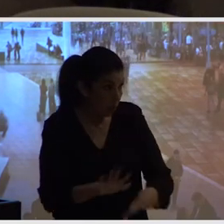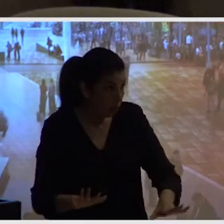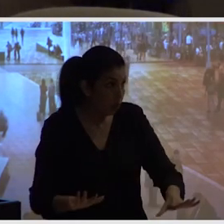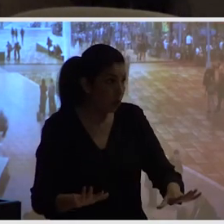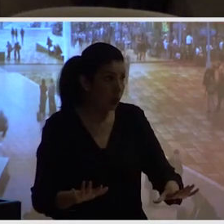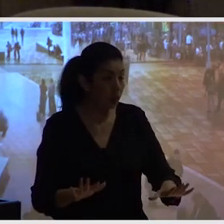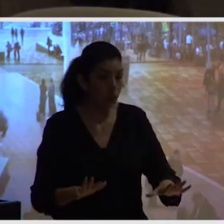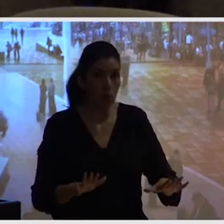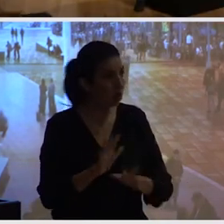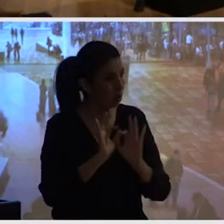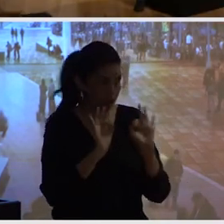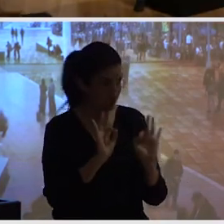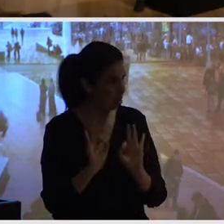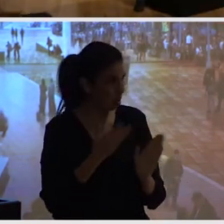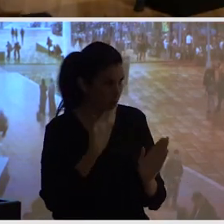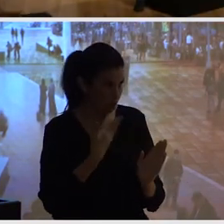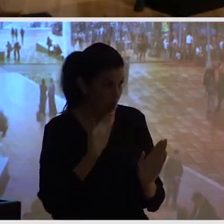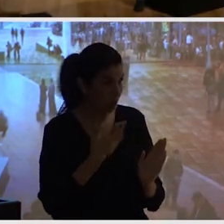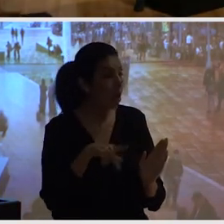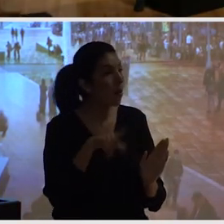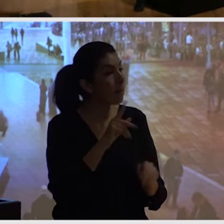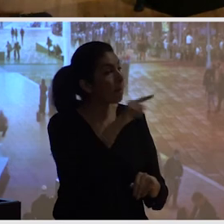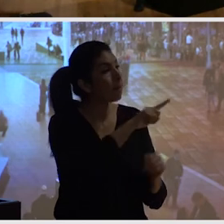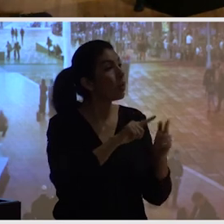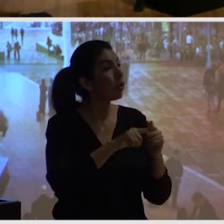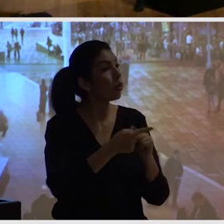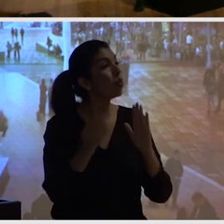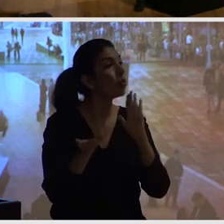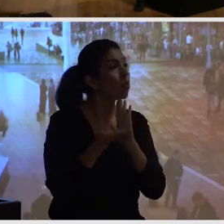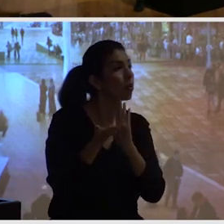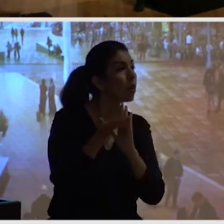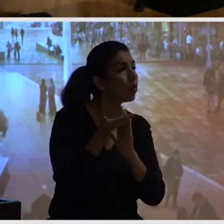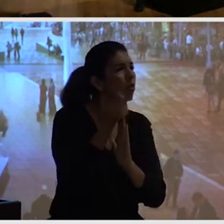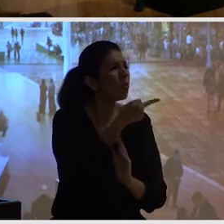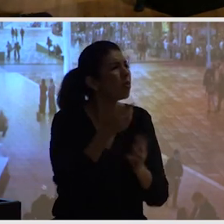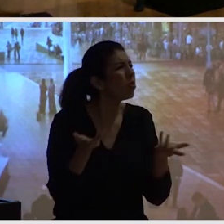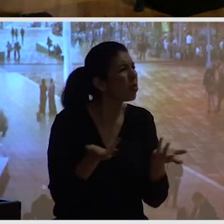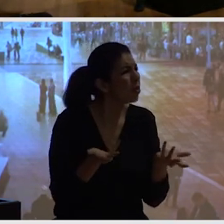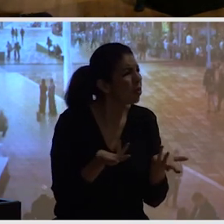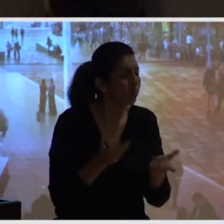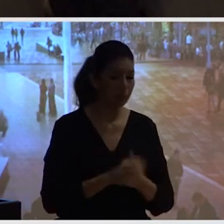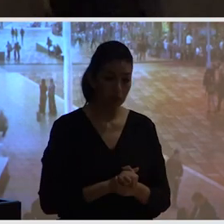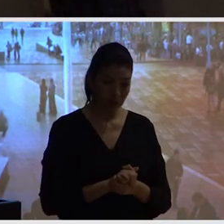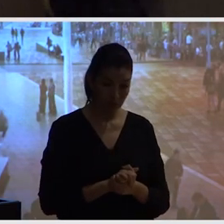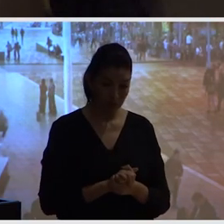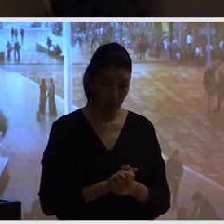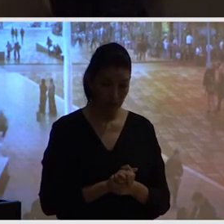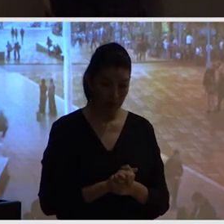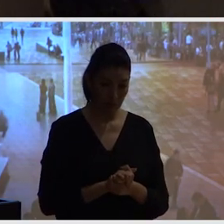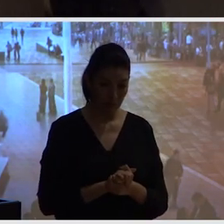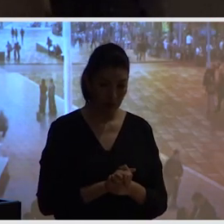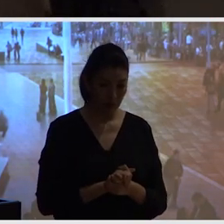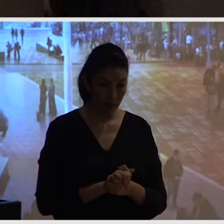implementarlo en la sociedad civil como bien dices que a lo mejor los taxistas o un montón de gente incluso hasta los comercios